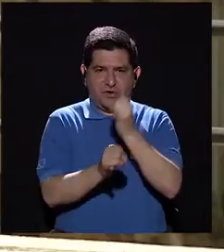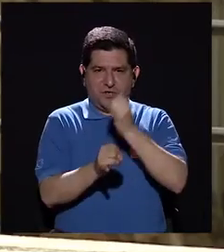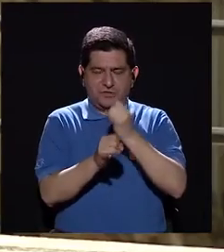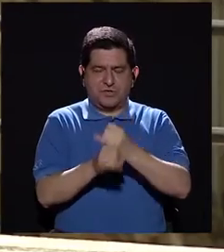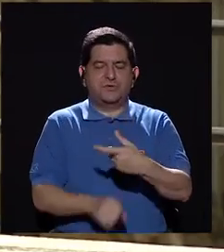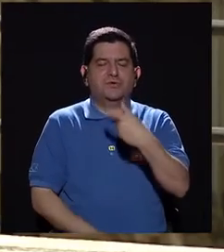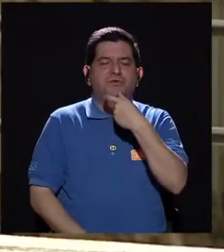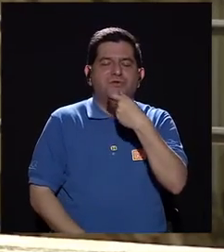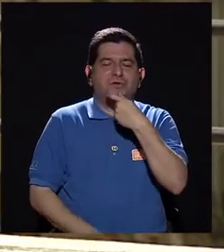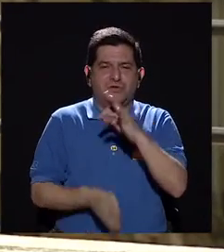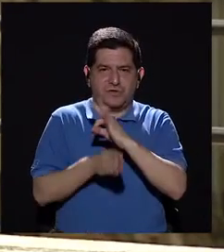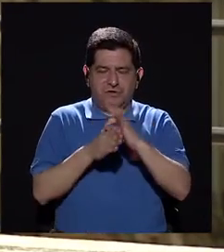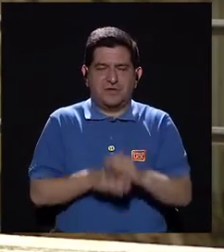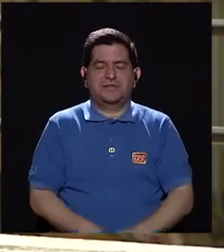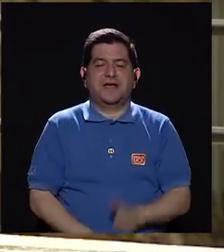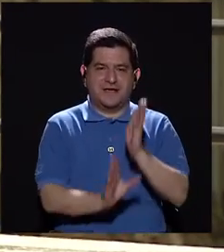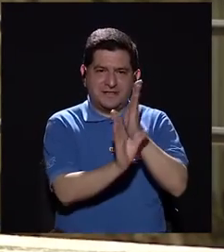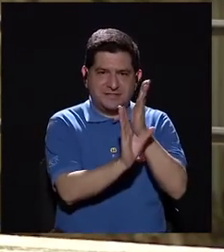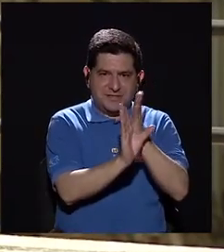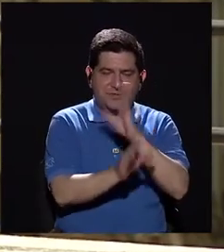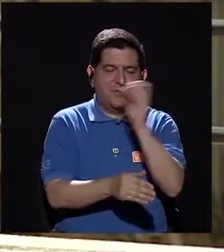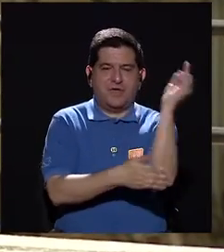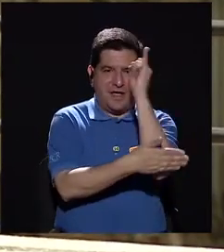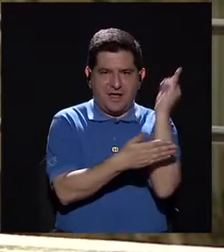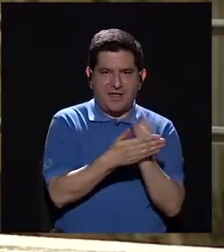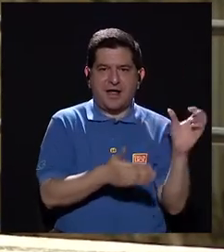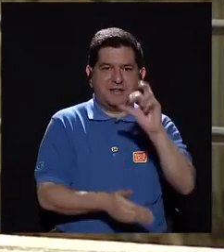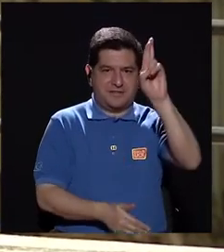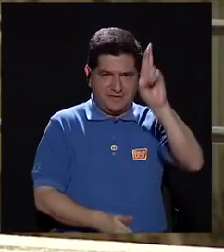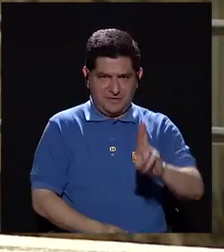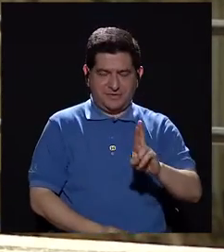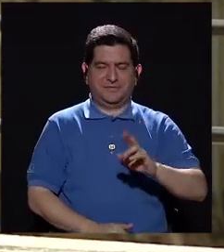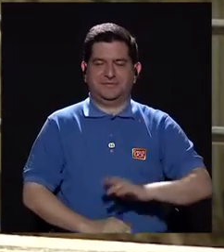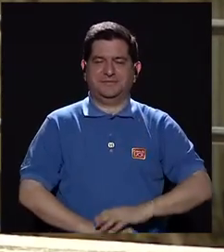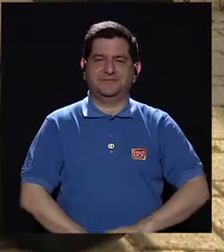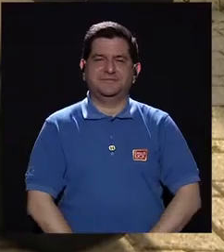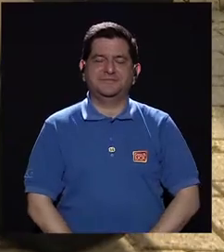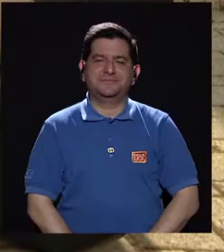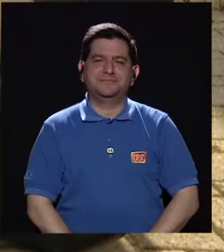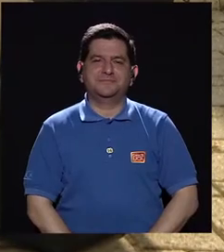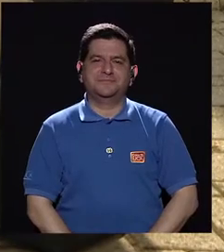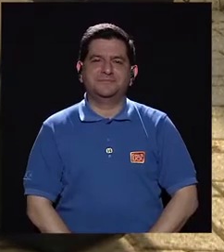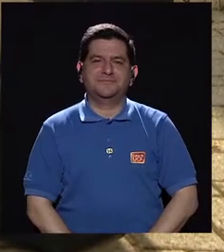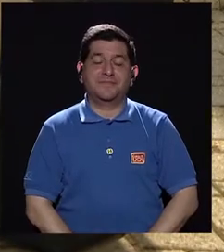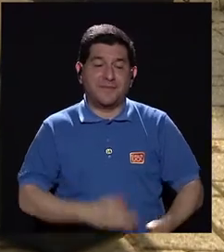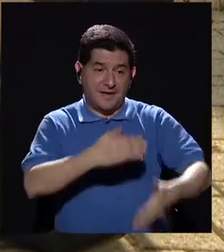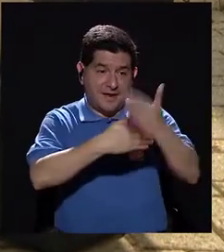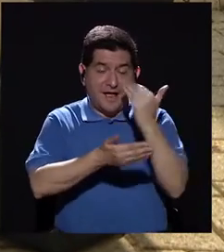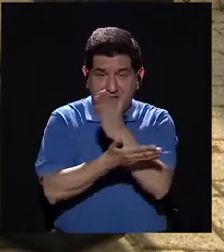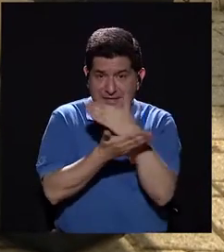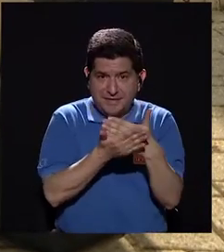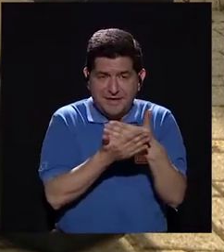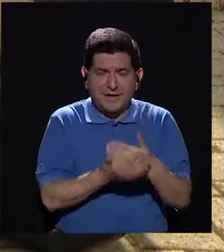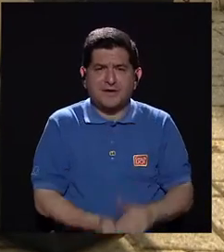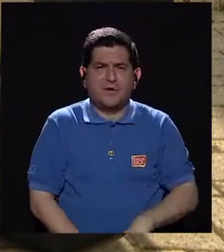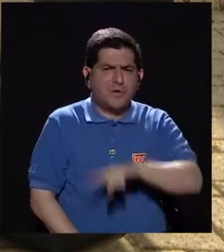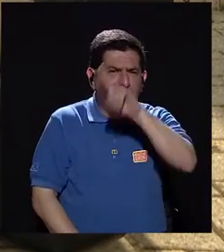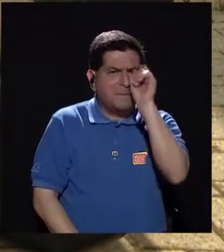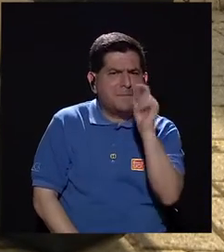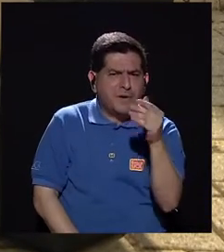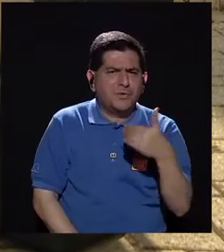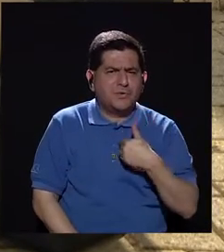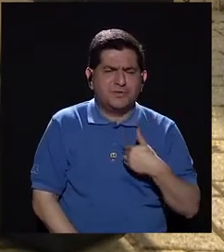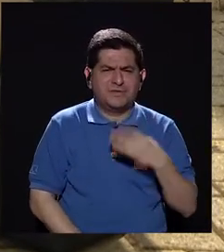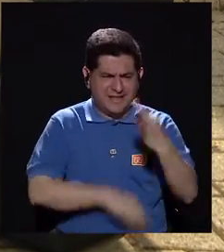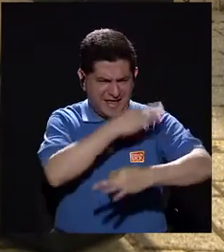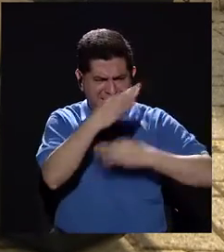del Instituto de Risoterapia, Psicología y Arte de Costa Rica. Paul, y en el bloque anterior nos quedamos con una